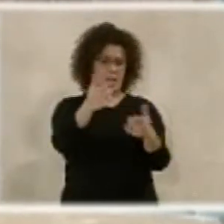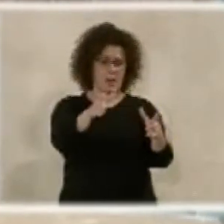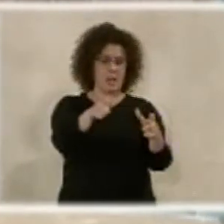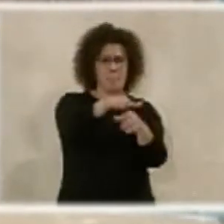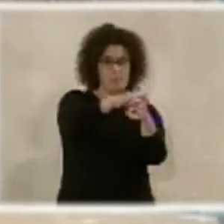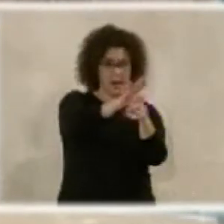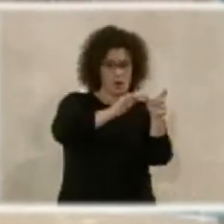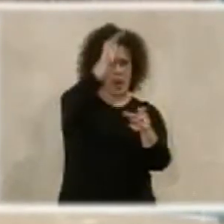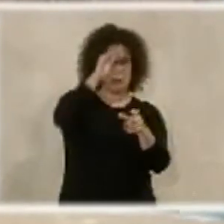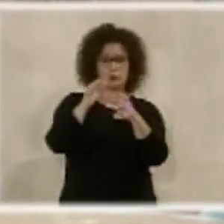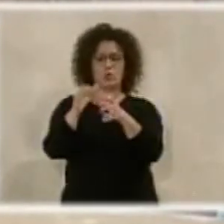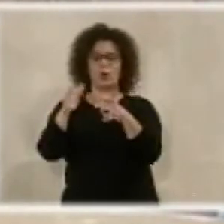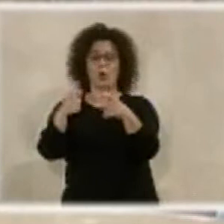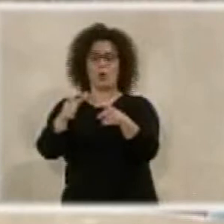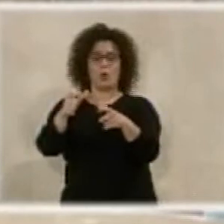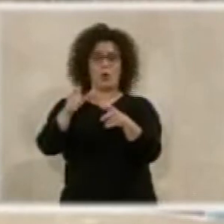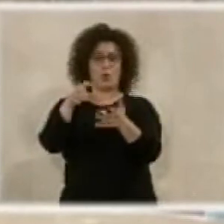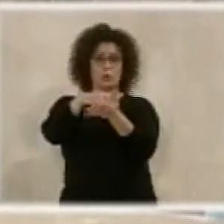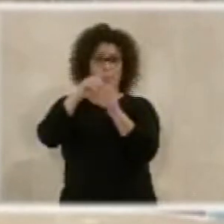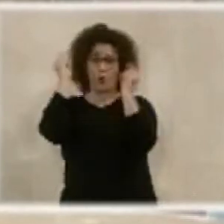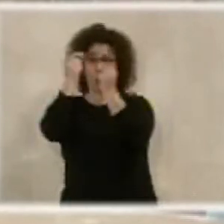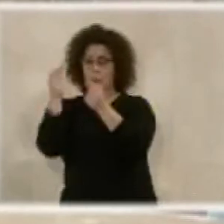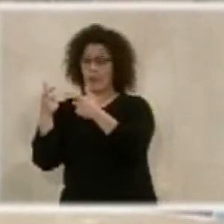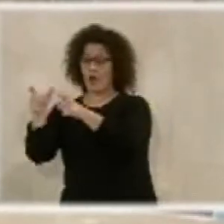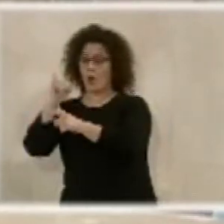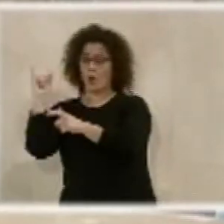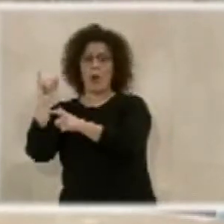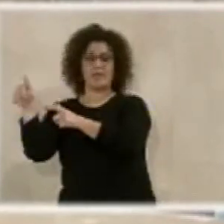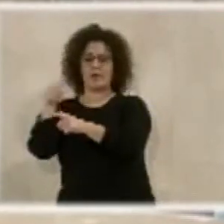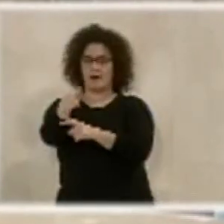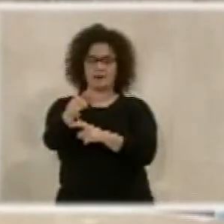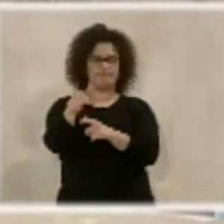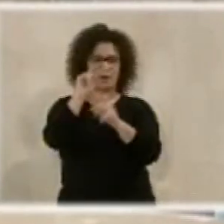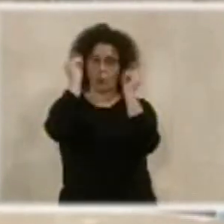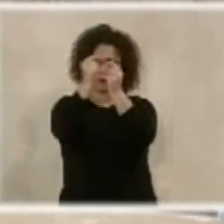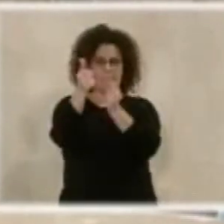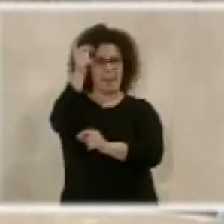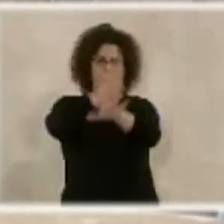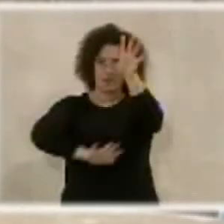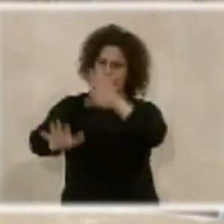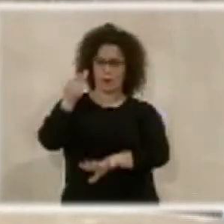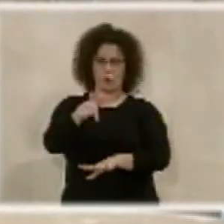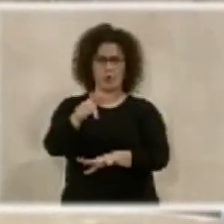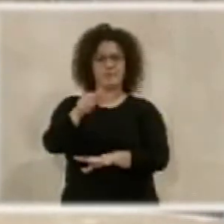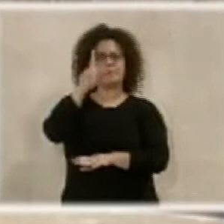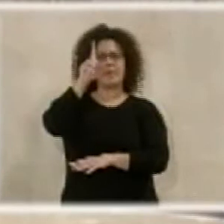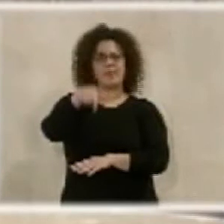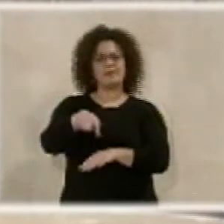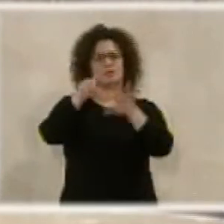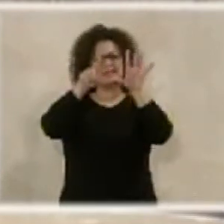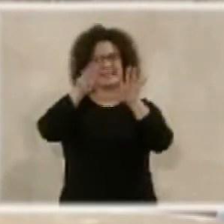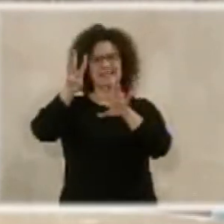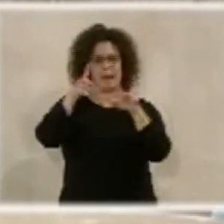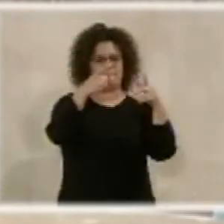el Barrio Alto, la Juáida y Cortijo Córdoba, este es el más complejo de todos, el más complejo. Son 163